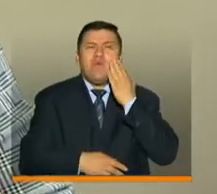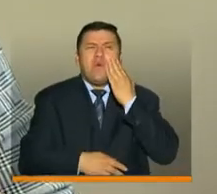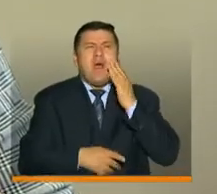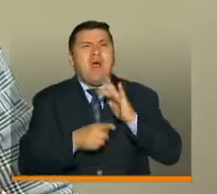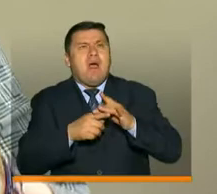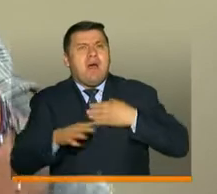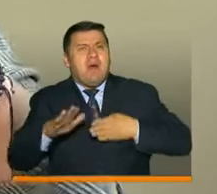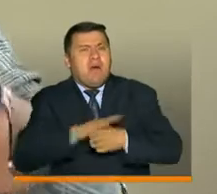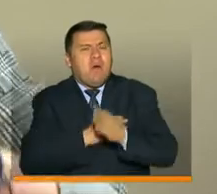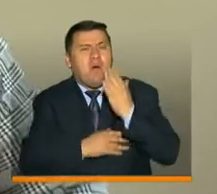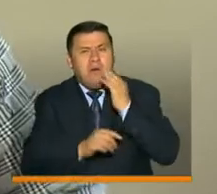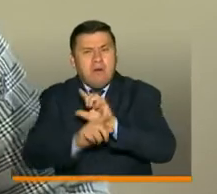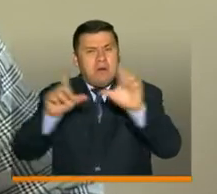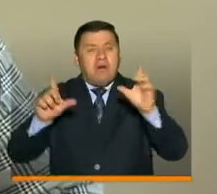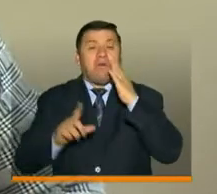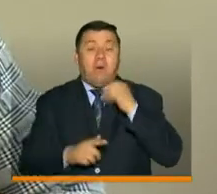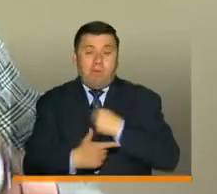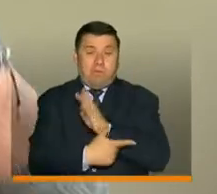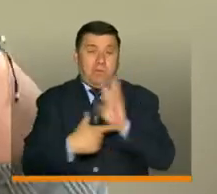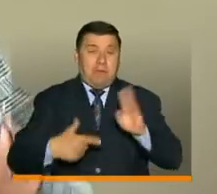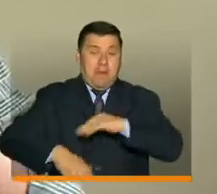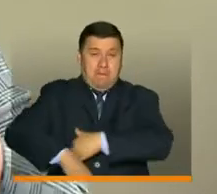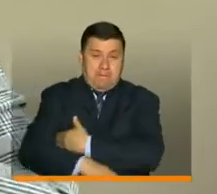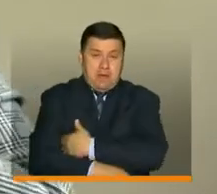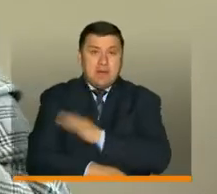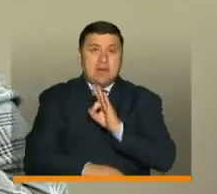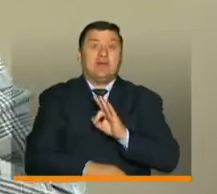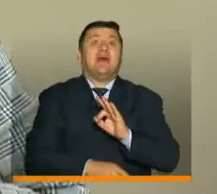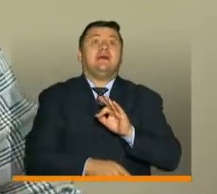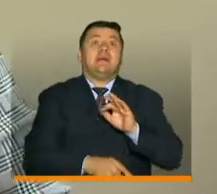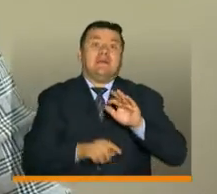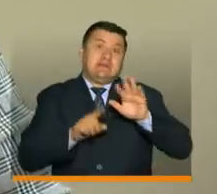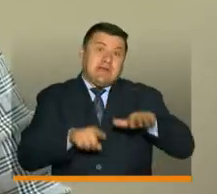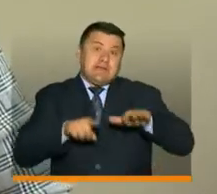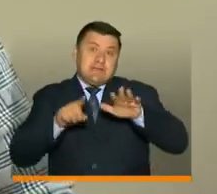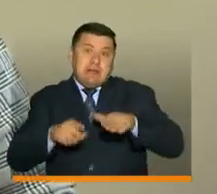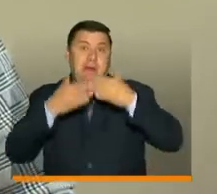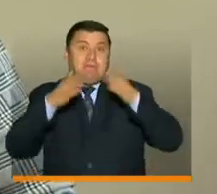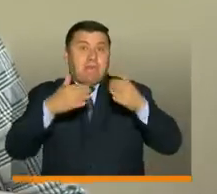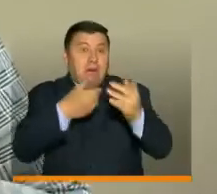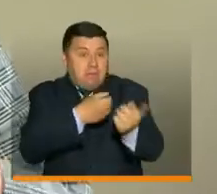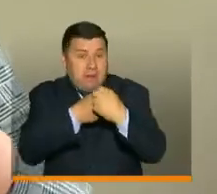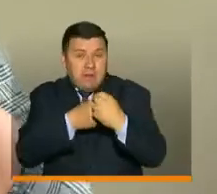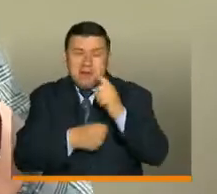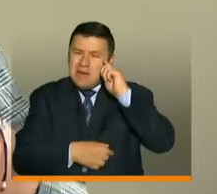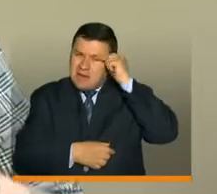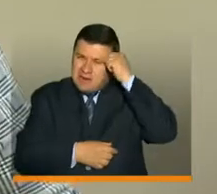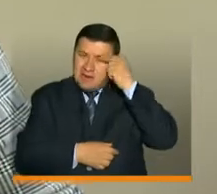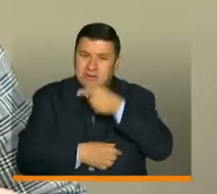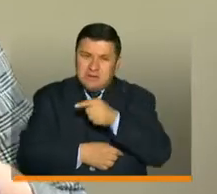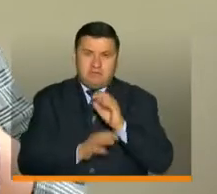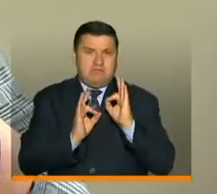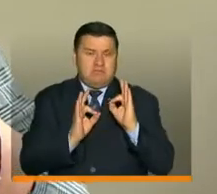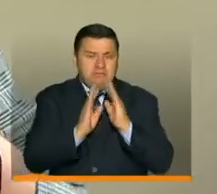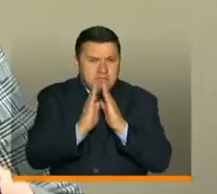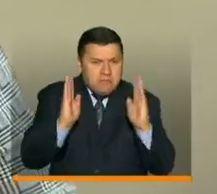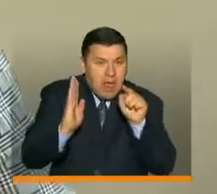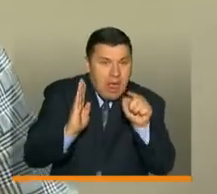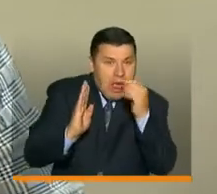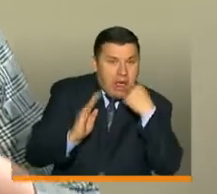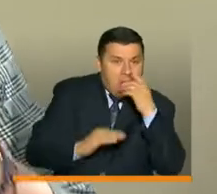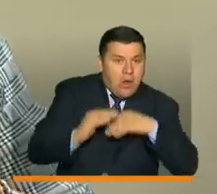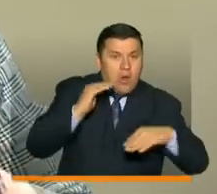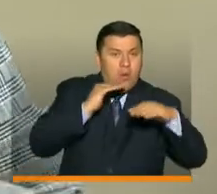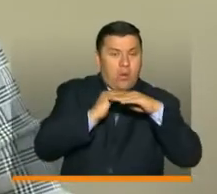aplicar? Nosotros tenemos la convocatoria en la página del ministerio. Cada semestre abrimos las convocatorias. Recuerden que es la línea de excelencia y la línea de